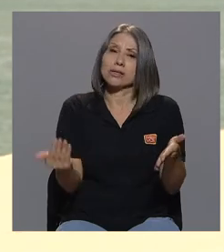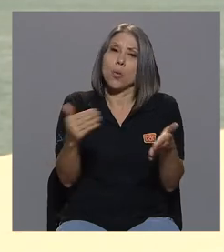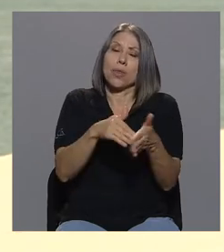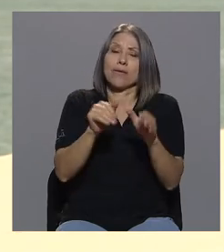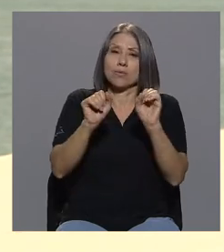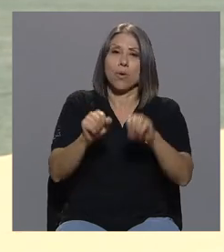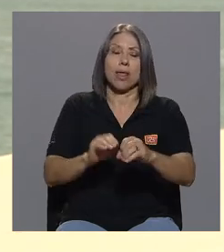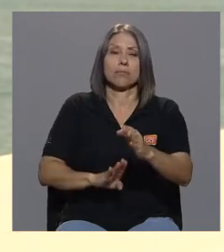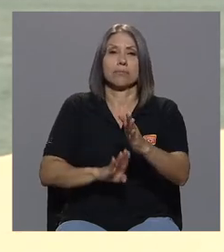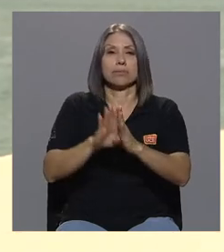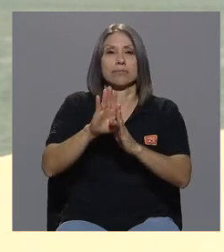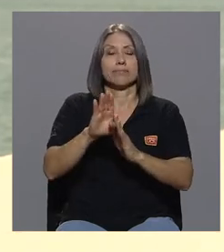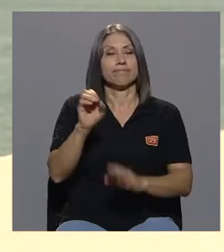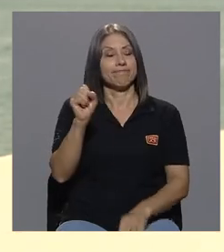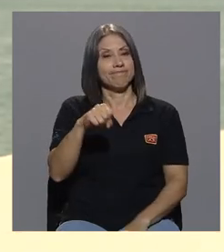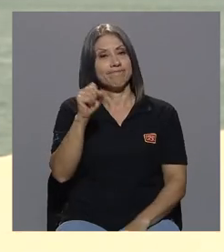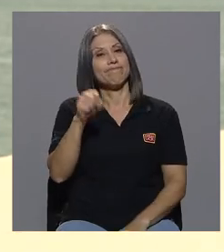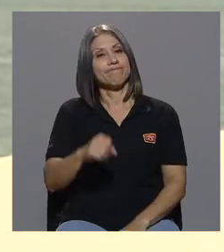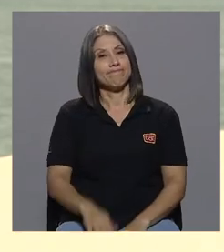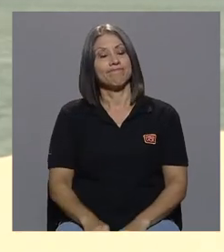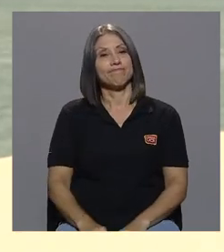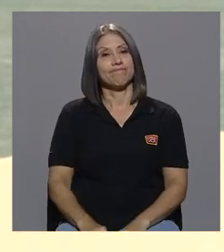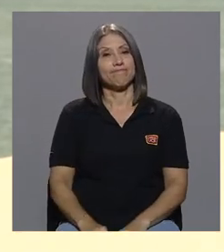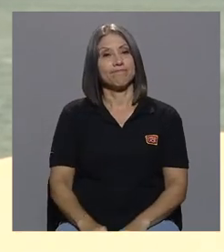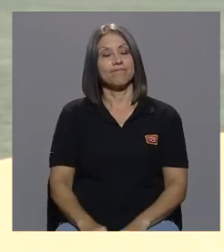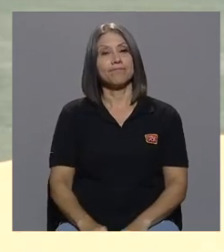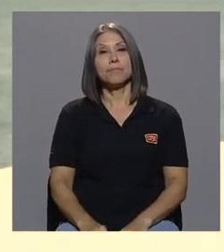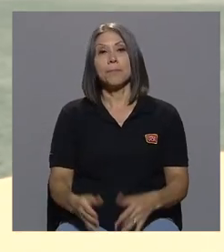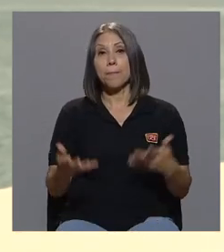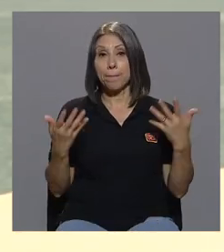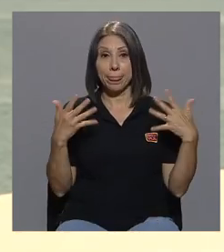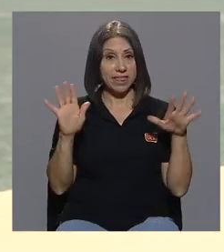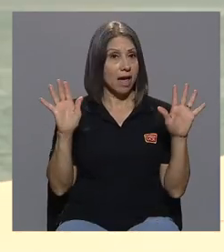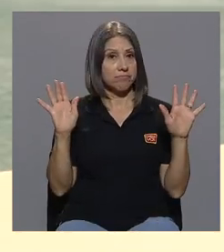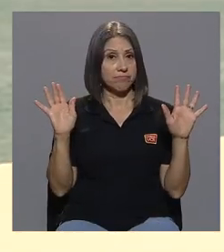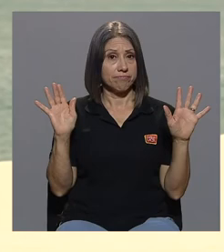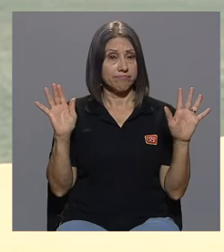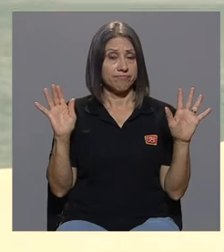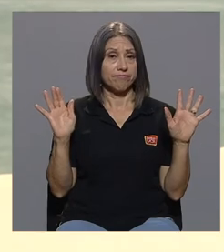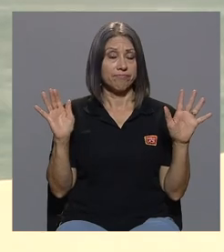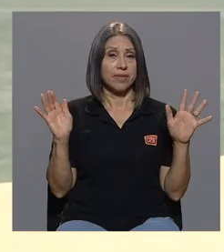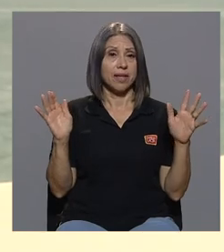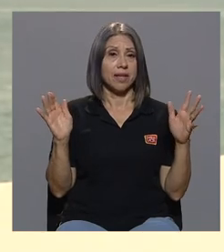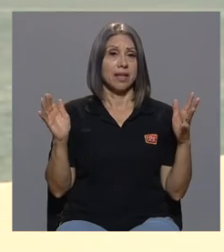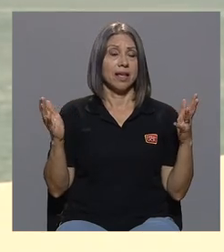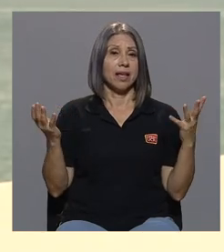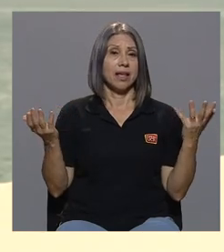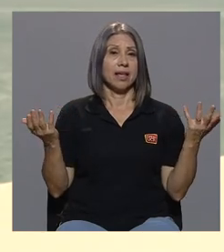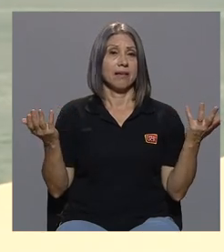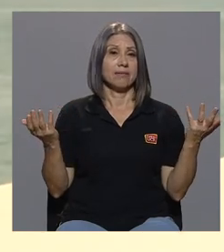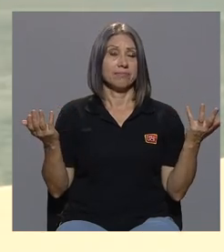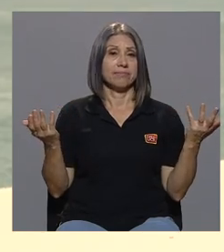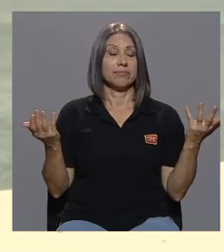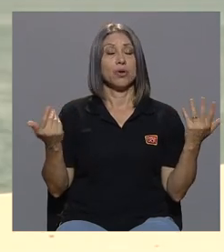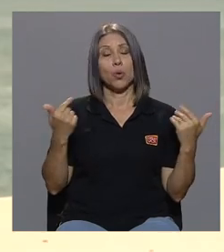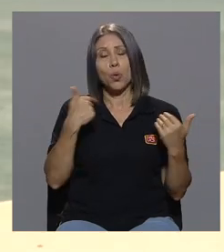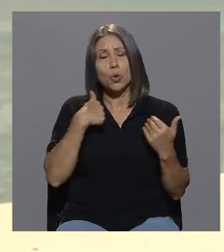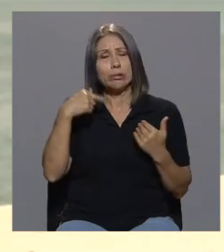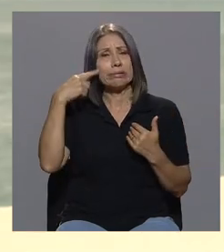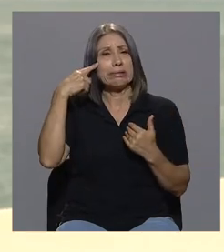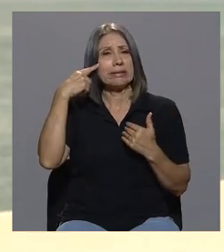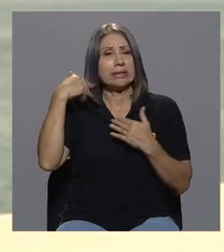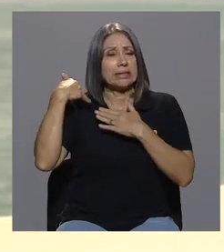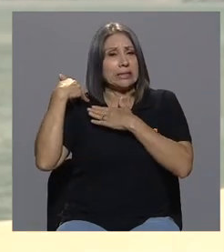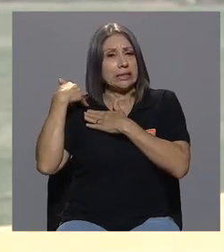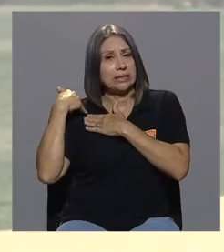de por sí cargar sobre tu espalda toda esa presión